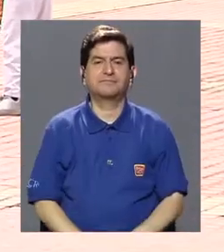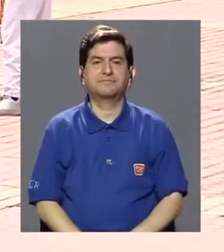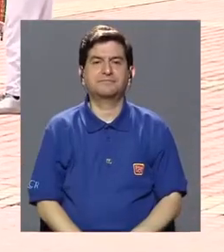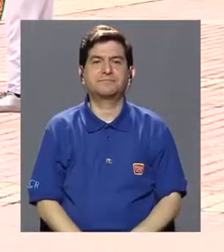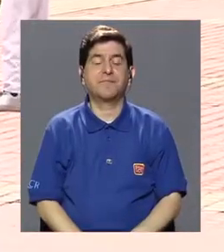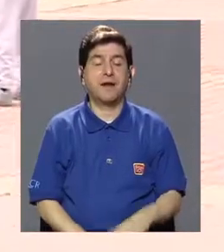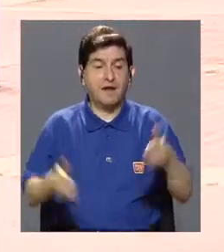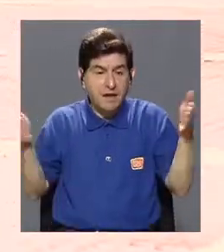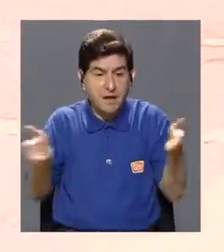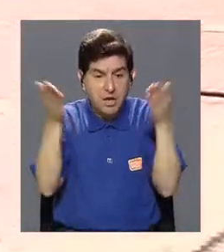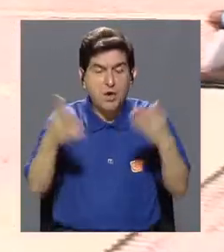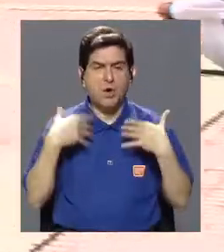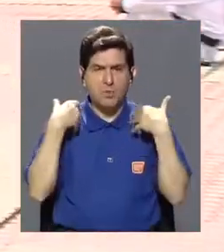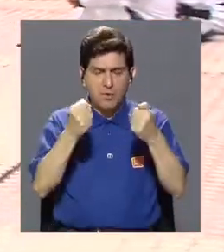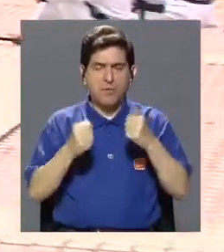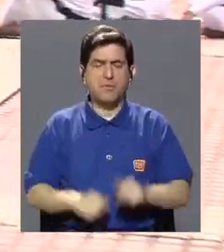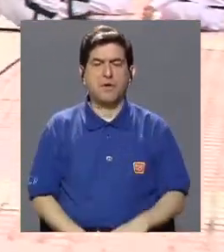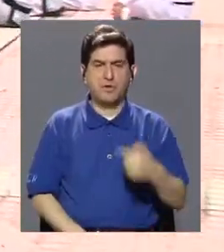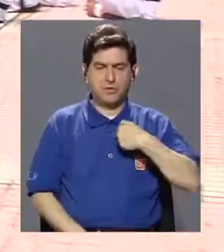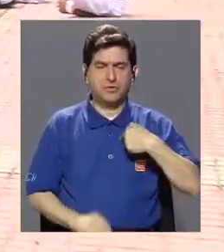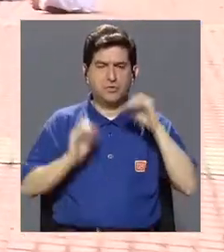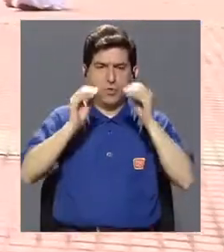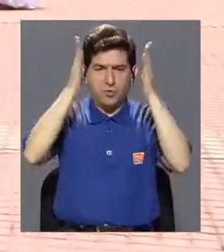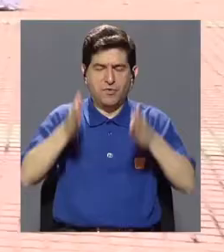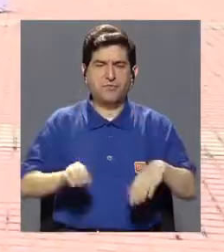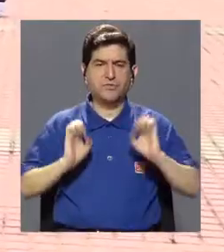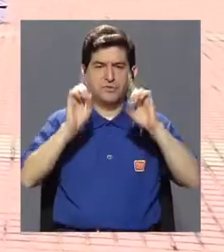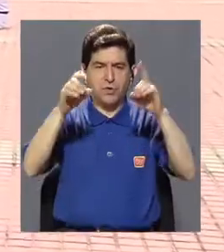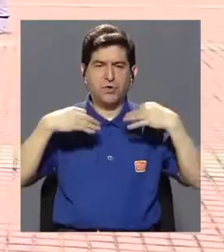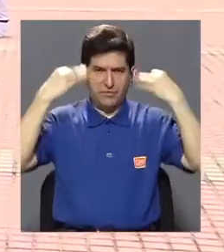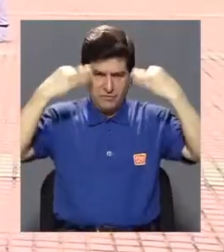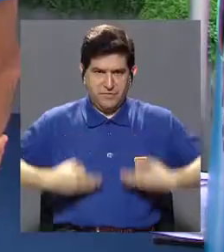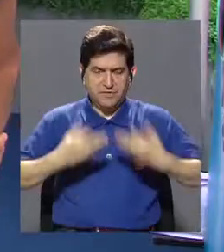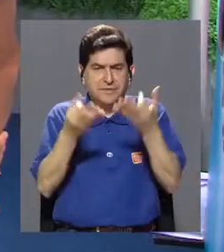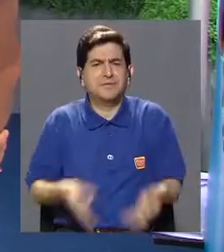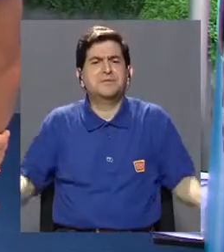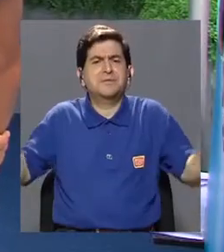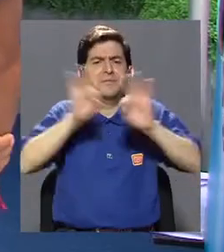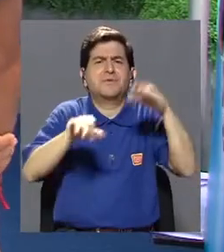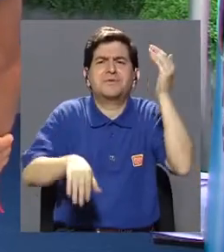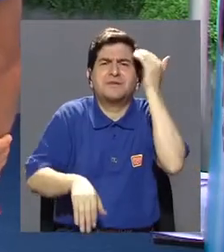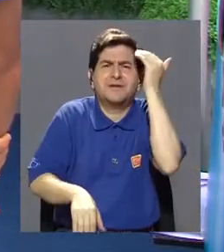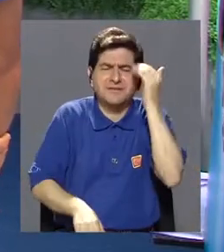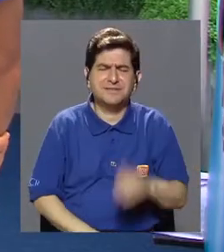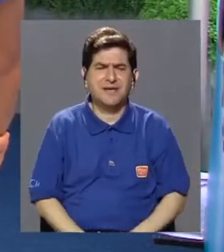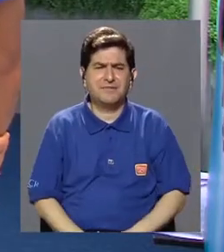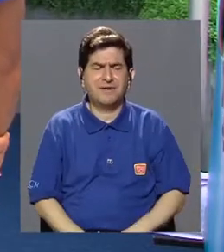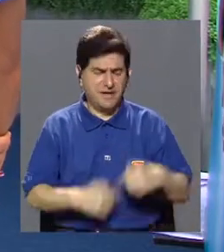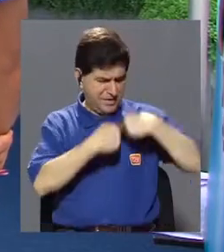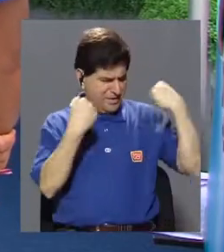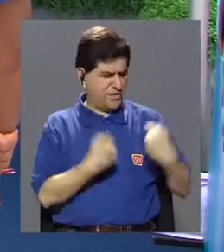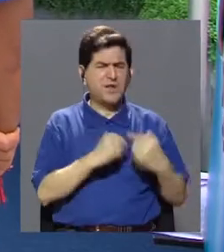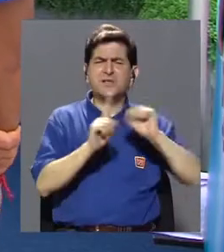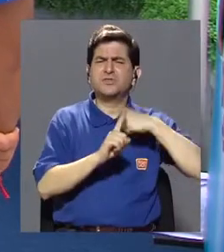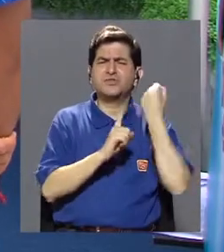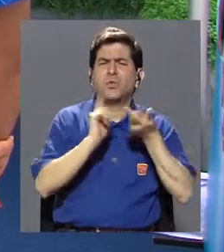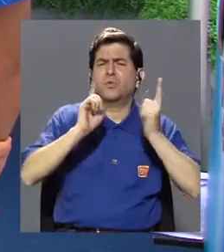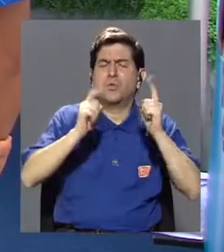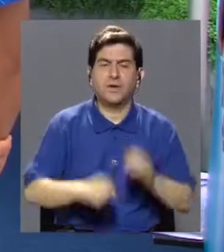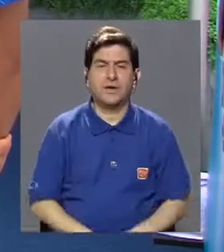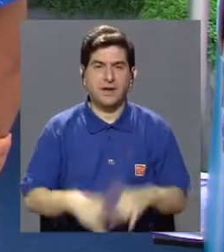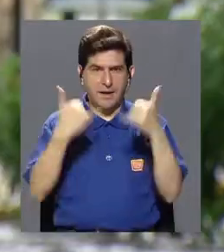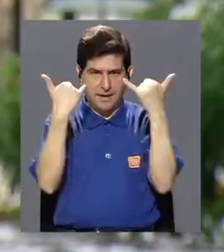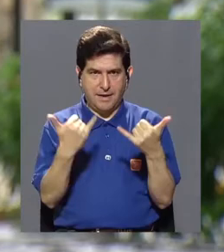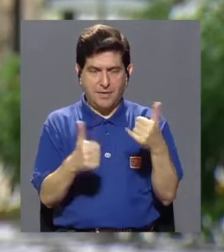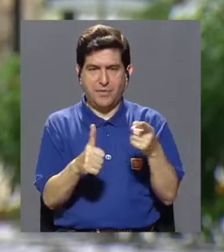de este evento, y sin duda alguna promover la salud como educador físico que soy también. Entonces, yo creo que es importante saber cómo está nuestra máquina, nuestro